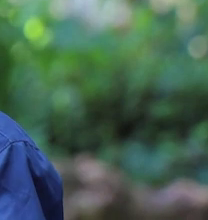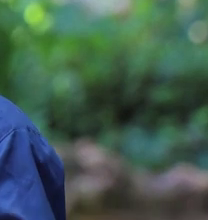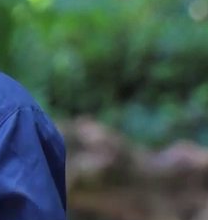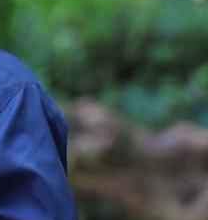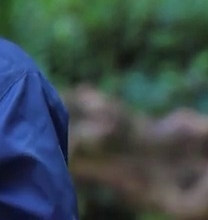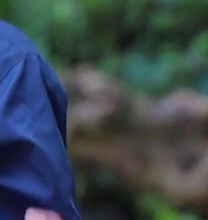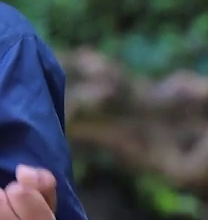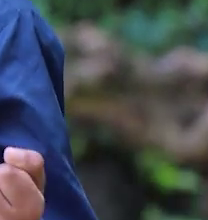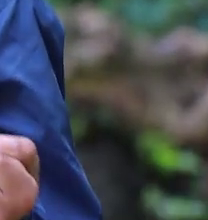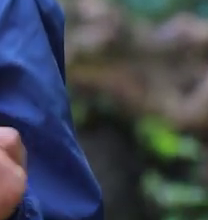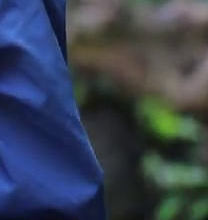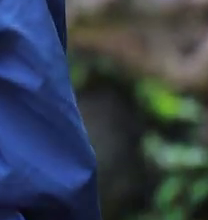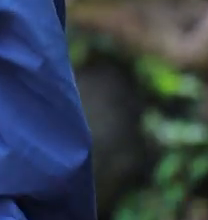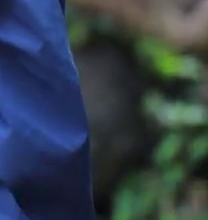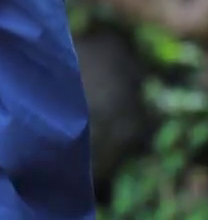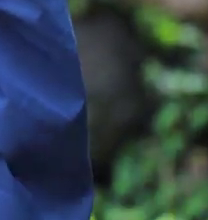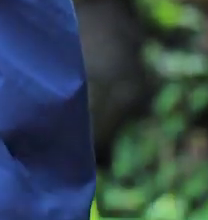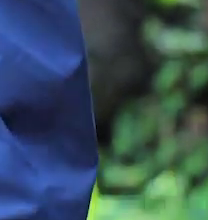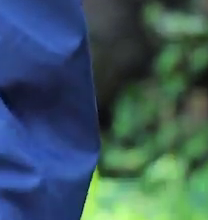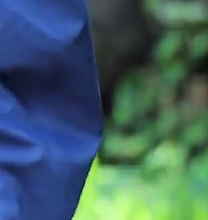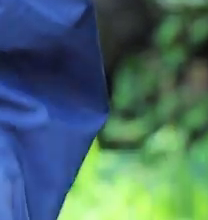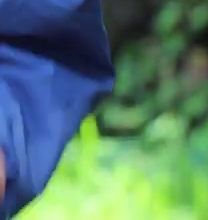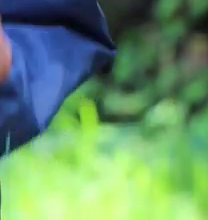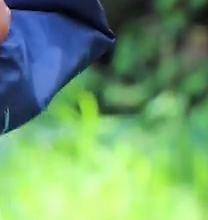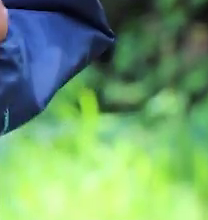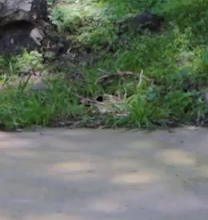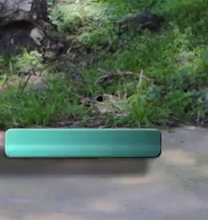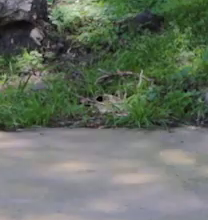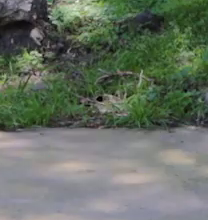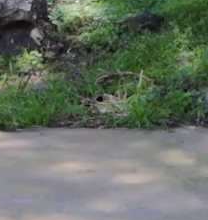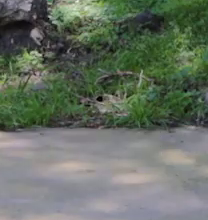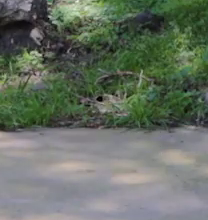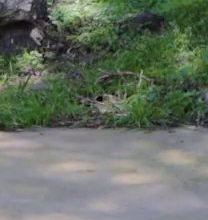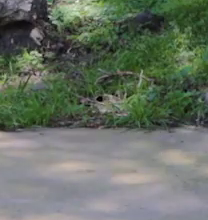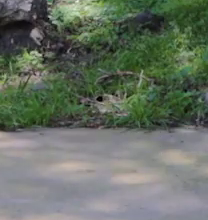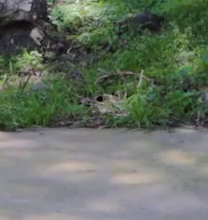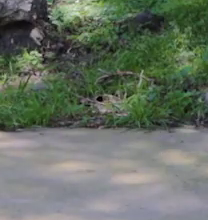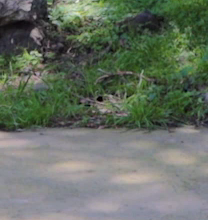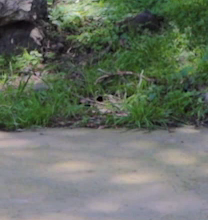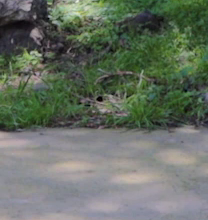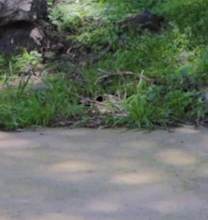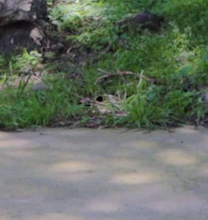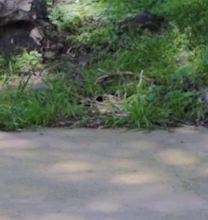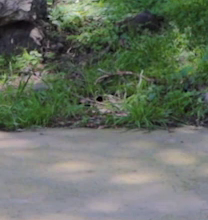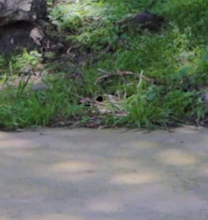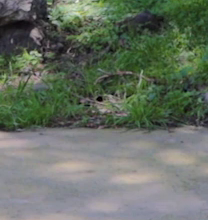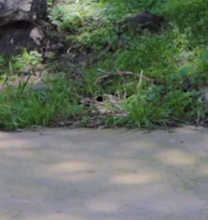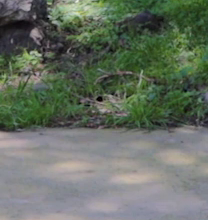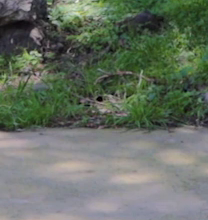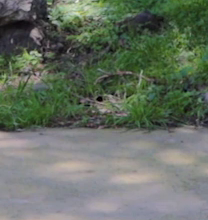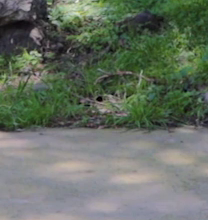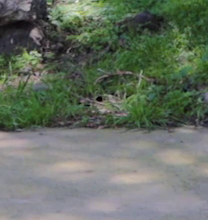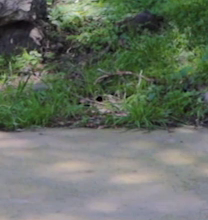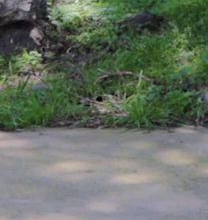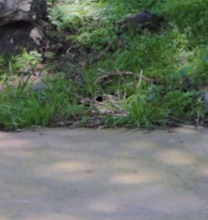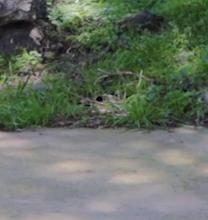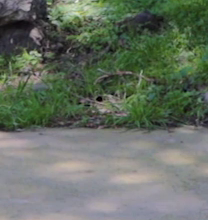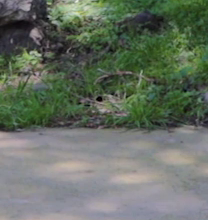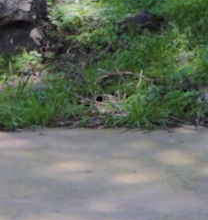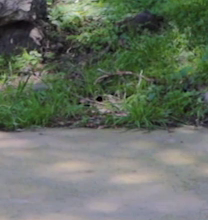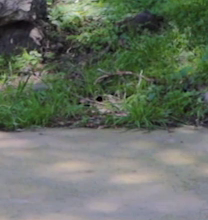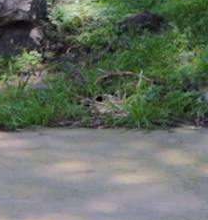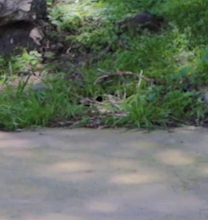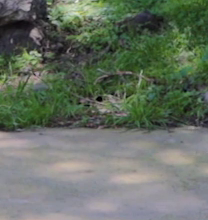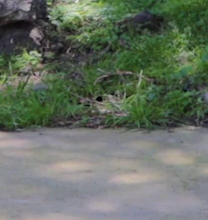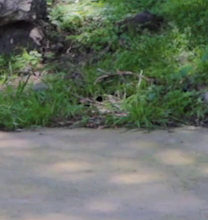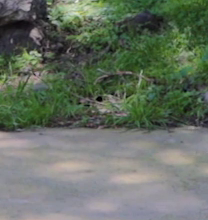Flexionamos a 90 grados. Bajamos. Flexión, extensión. Flexión, extensión. Muy bien,